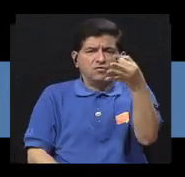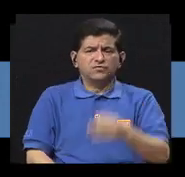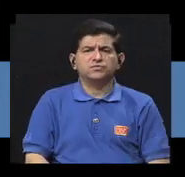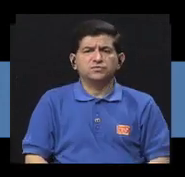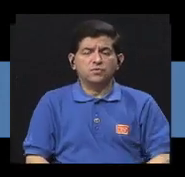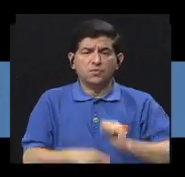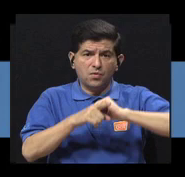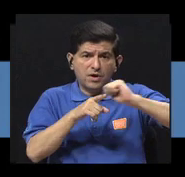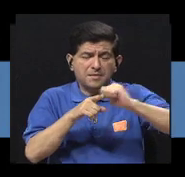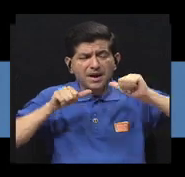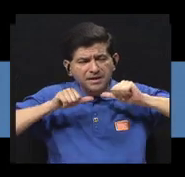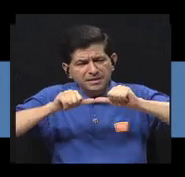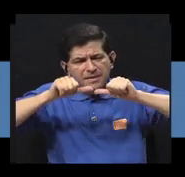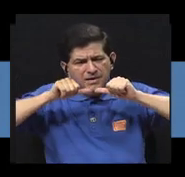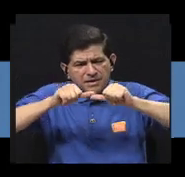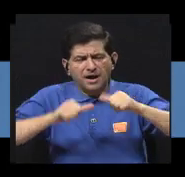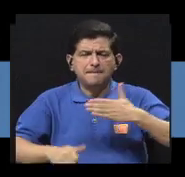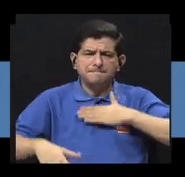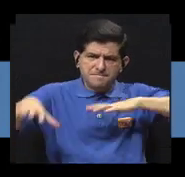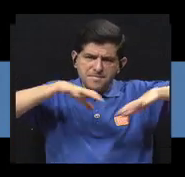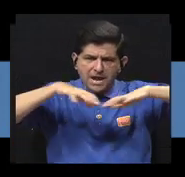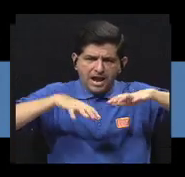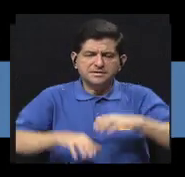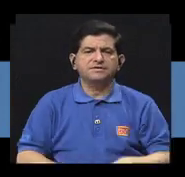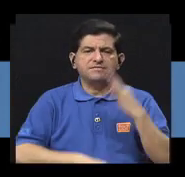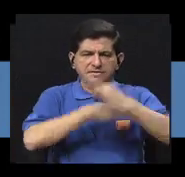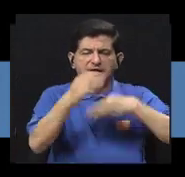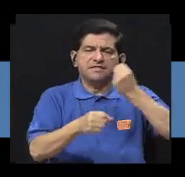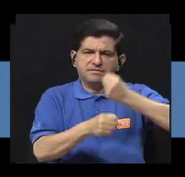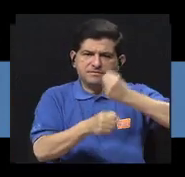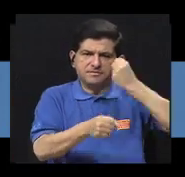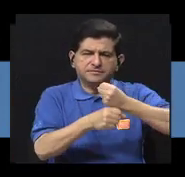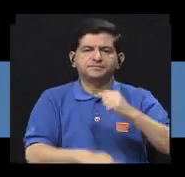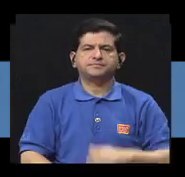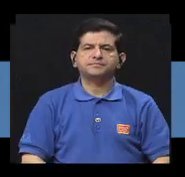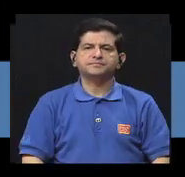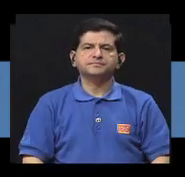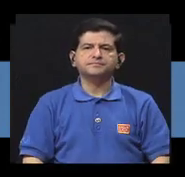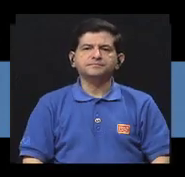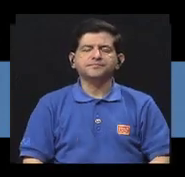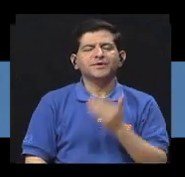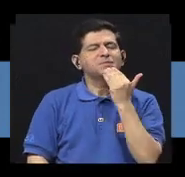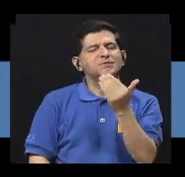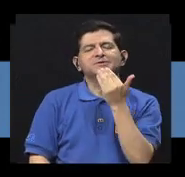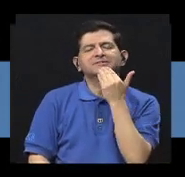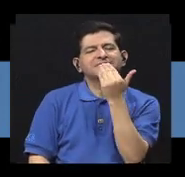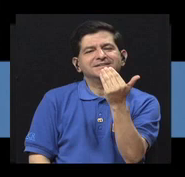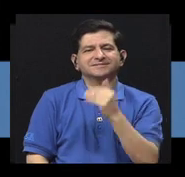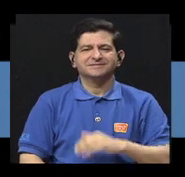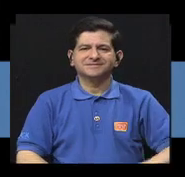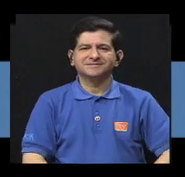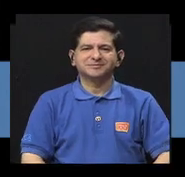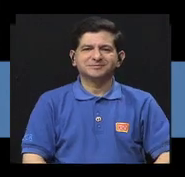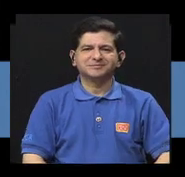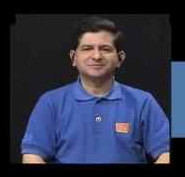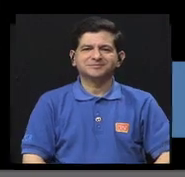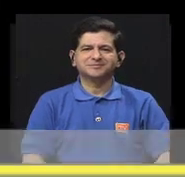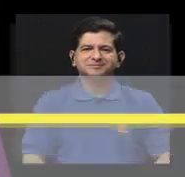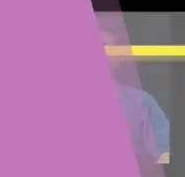por la práctica constante de mis actividades propiamente en el trabajo. Bueno, muchas gracias. Mucho gusto.